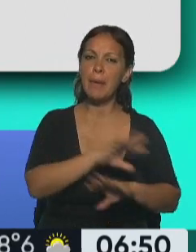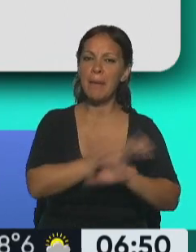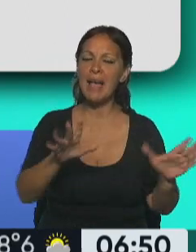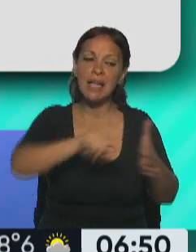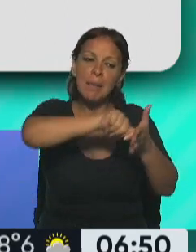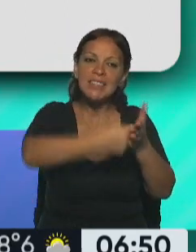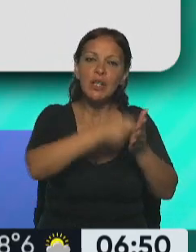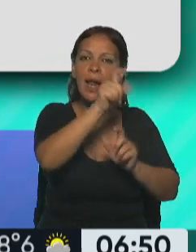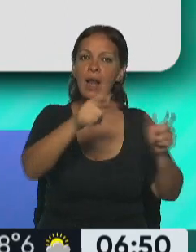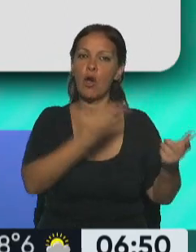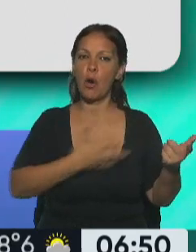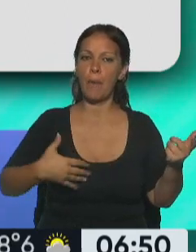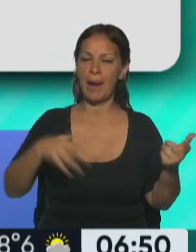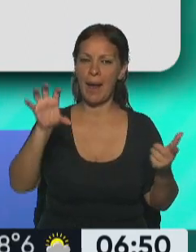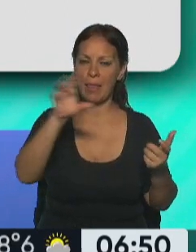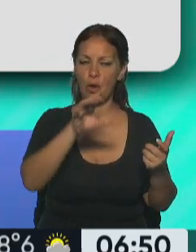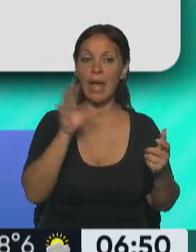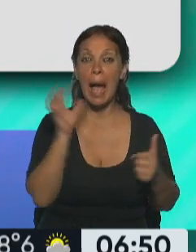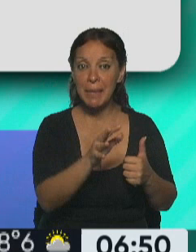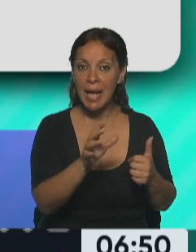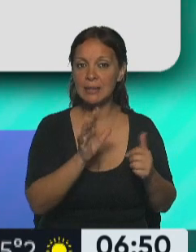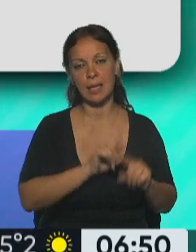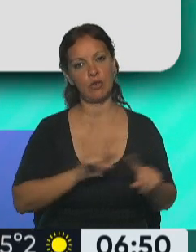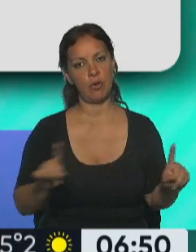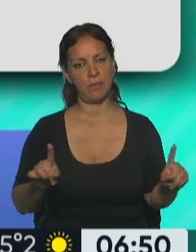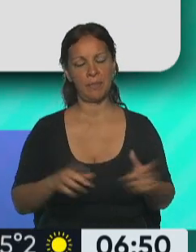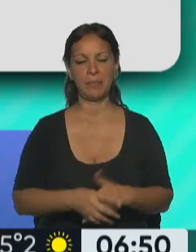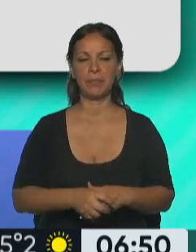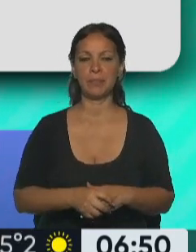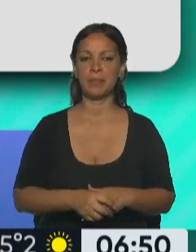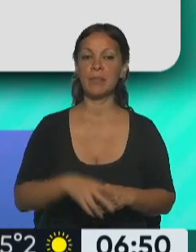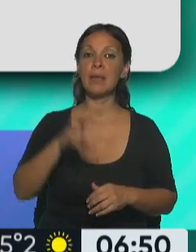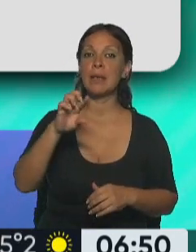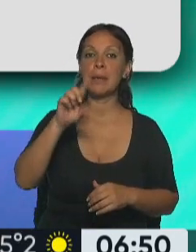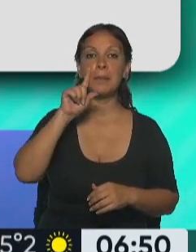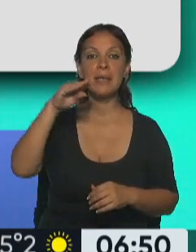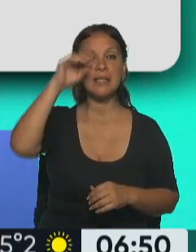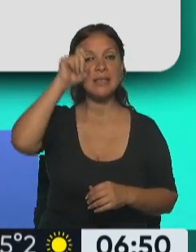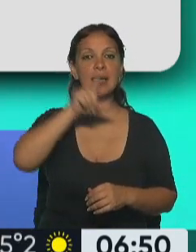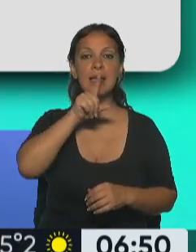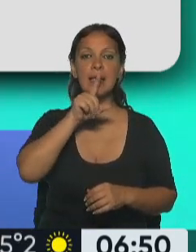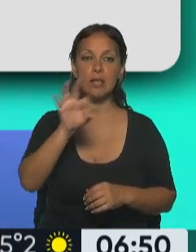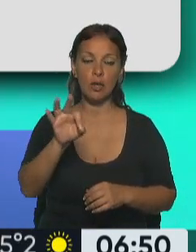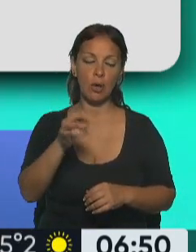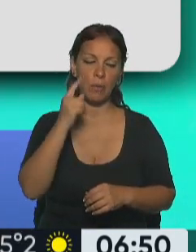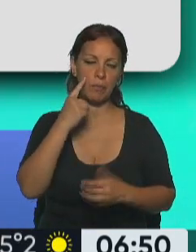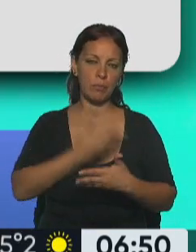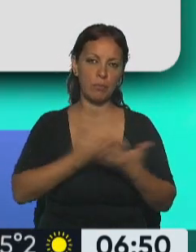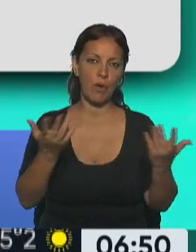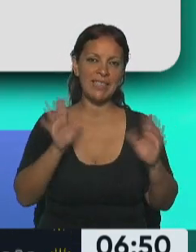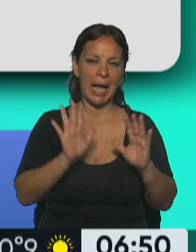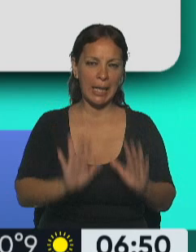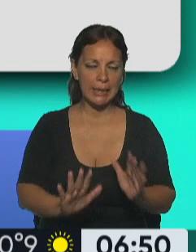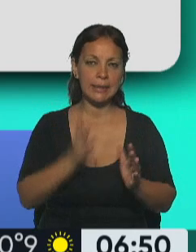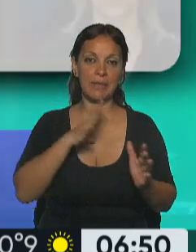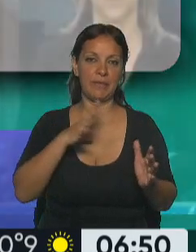con los gobiernos provinciales en lugar de amenazarlos. De esta manera, Pichetto daba cuenta que todavía no hay acuerdos sobre determinados